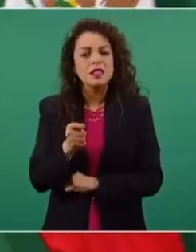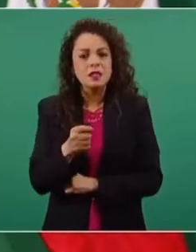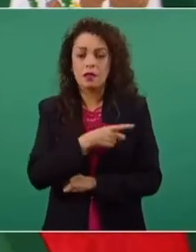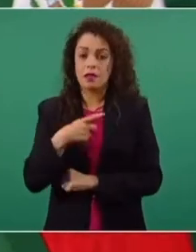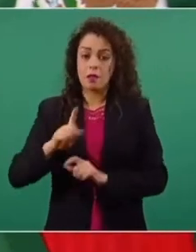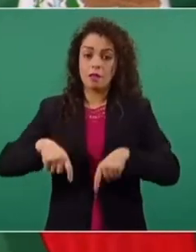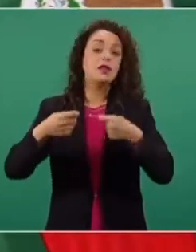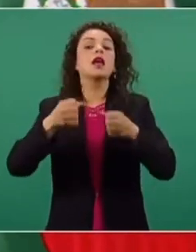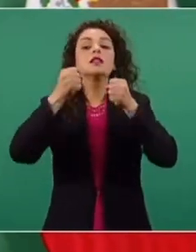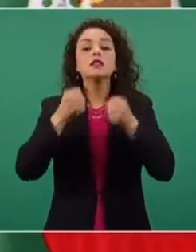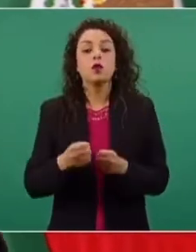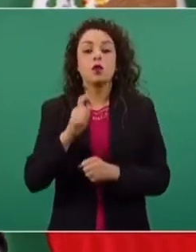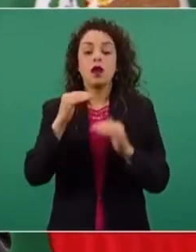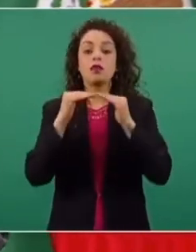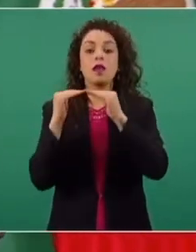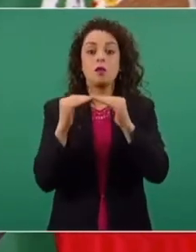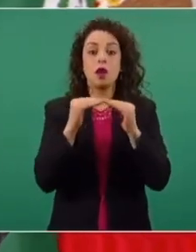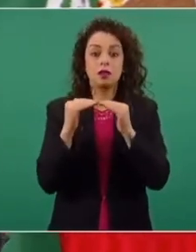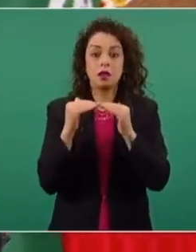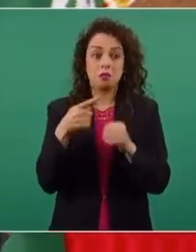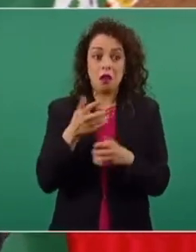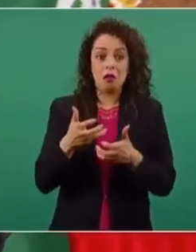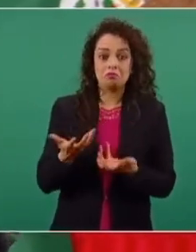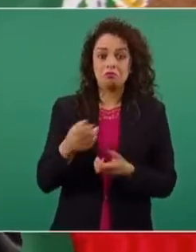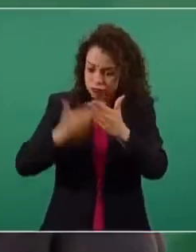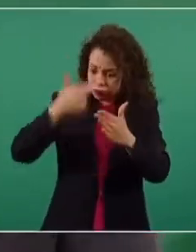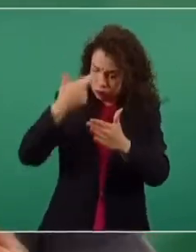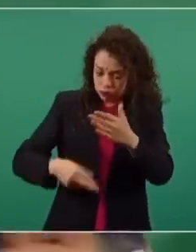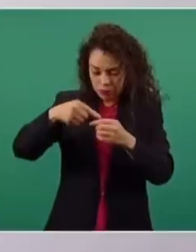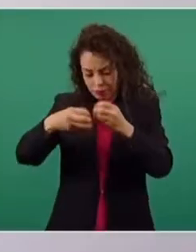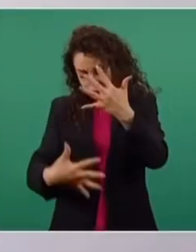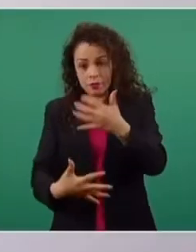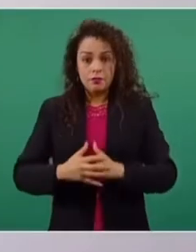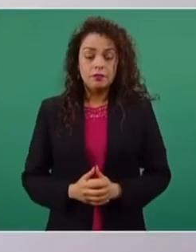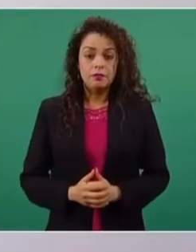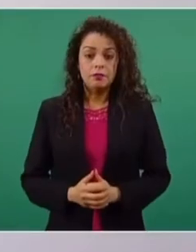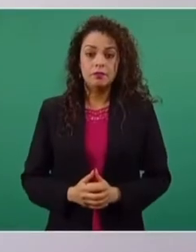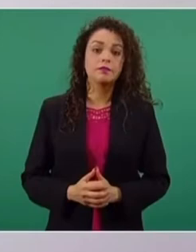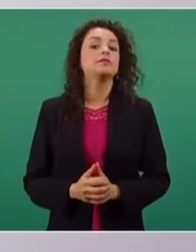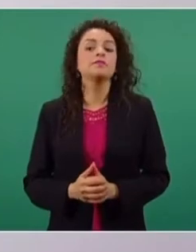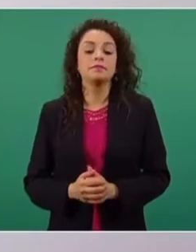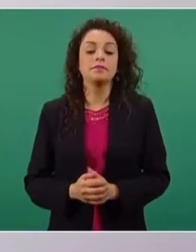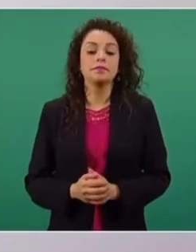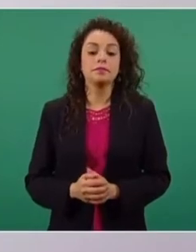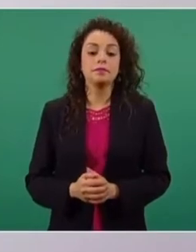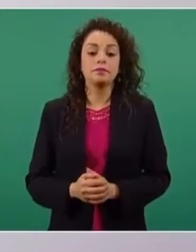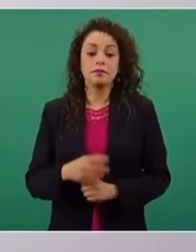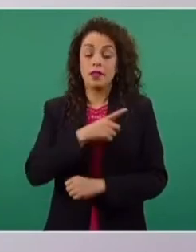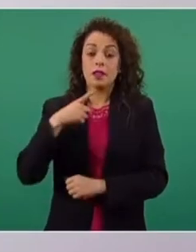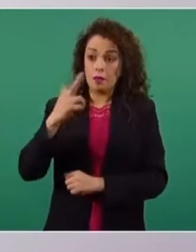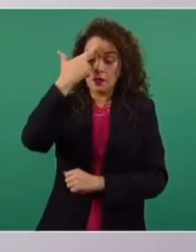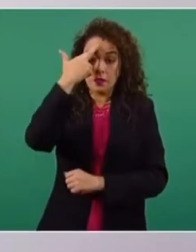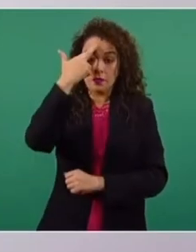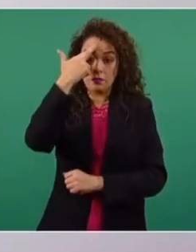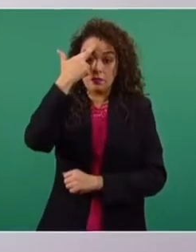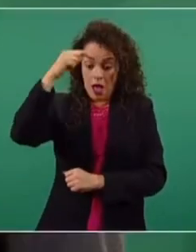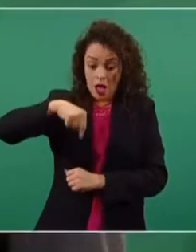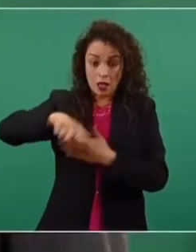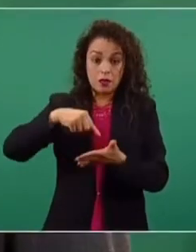la democracia, sino impedir que haya democracia. Recordemos porque si no es aquí, ¿dónde va a escuchar la gente?